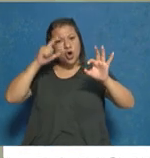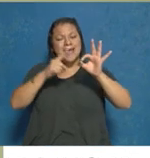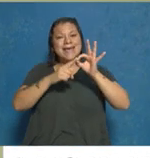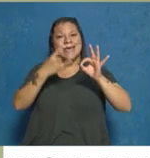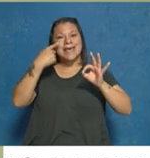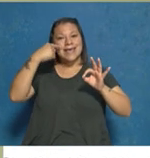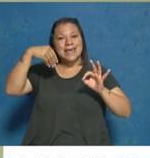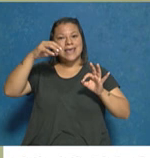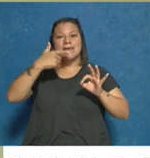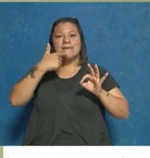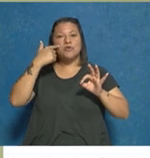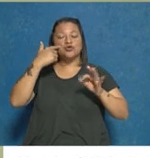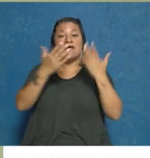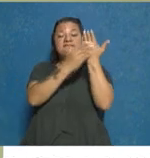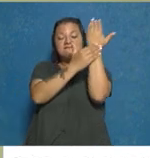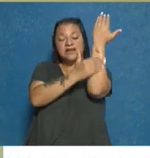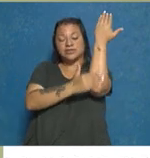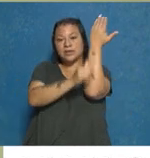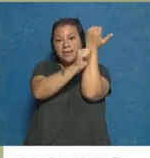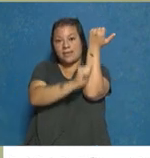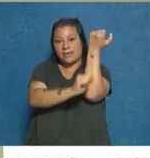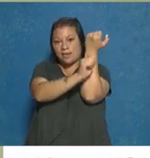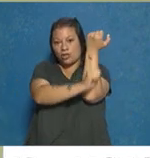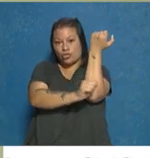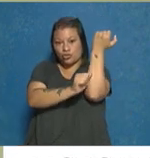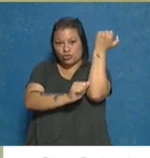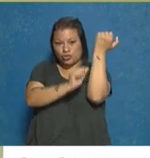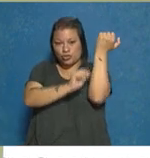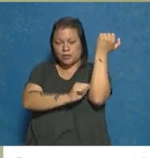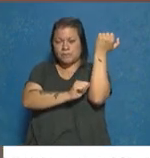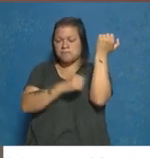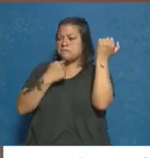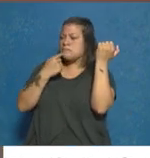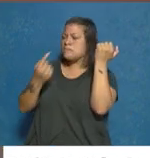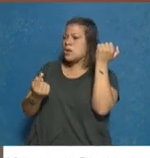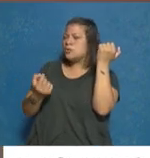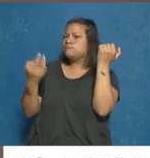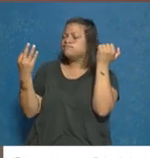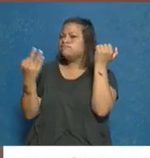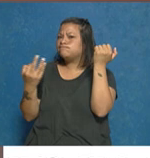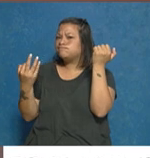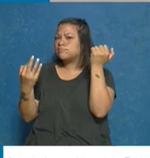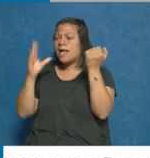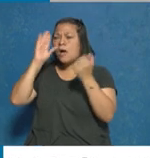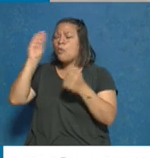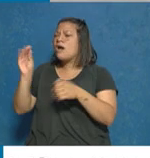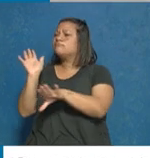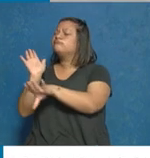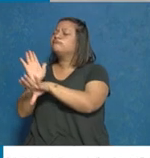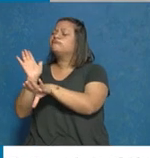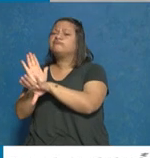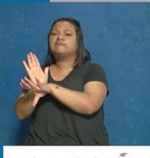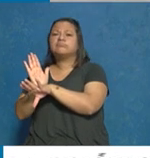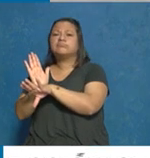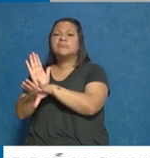de brazo izquierdo, tercia, distal. Cuando uno le pregunta, concretamente, a la defensa qué significa